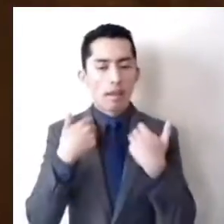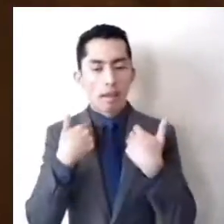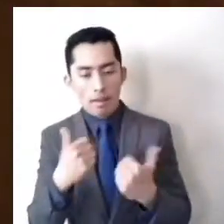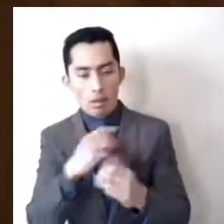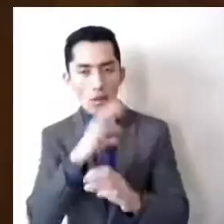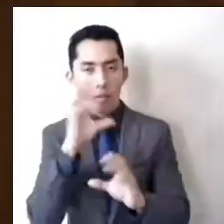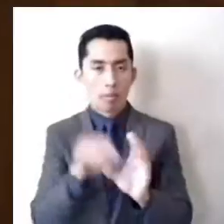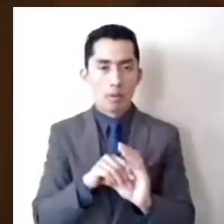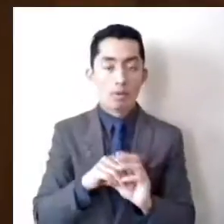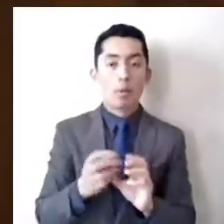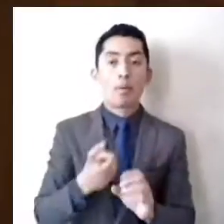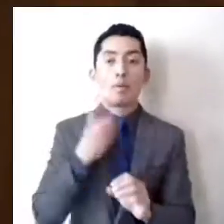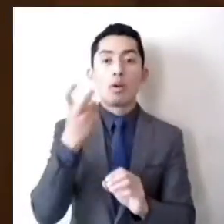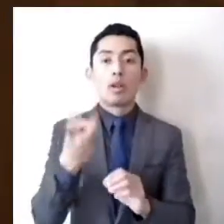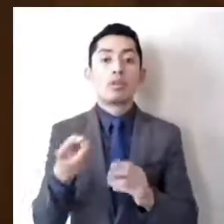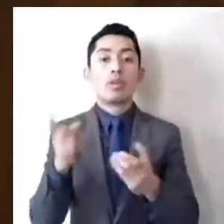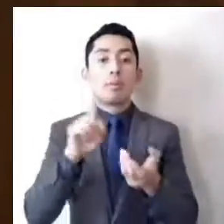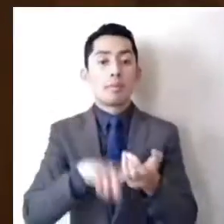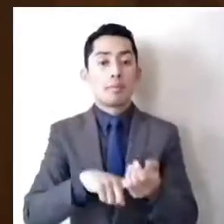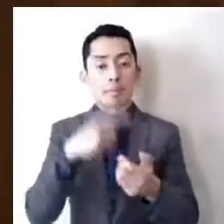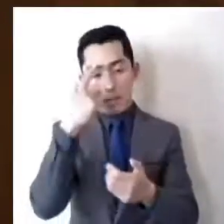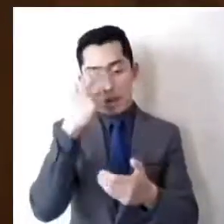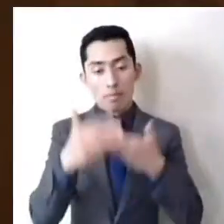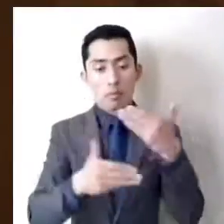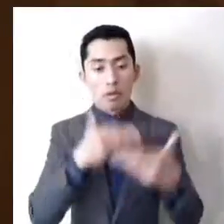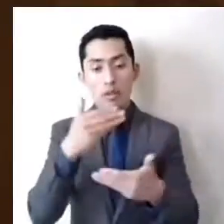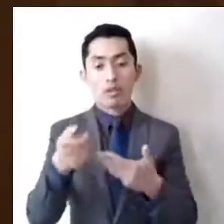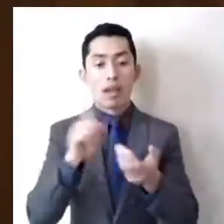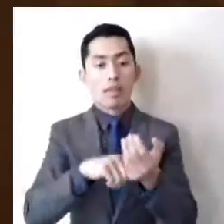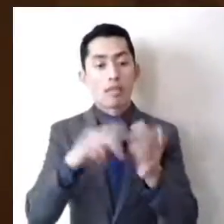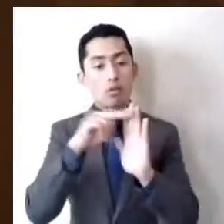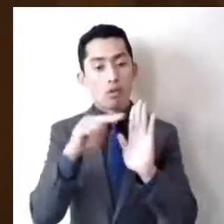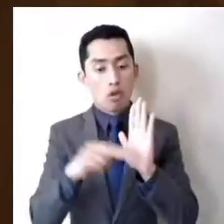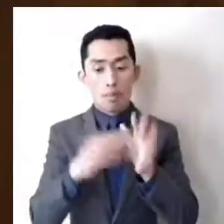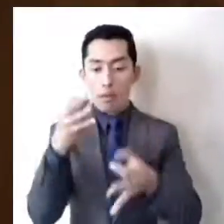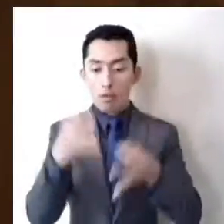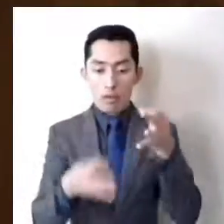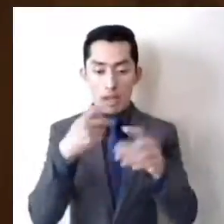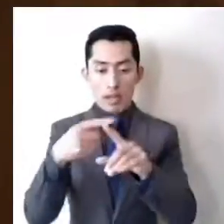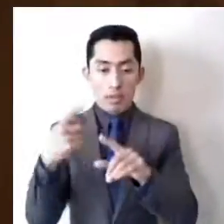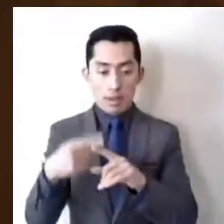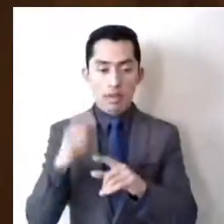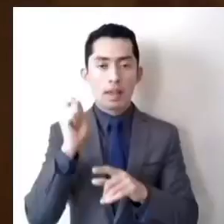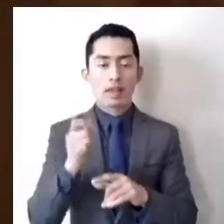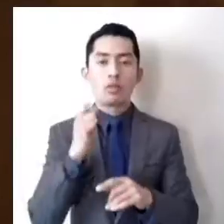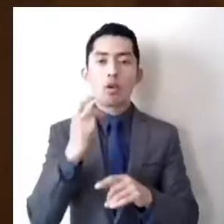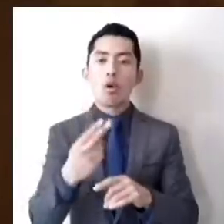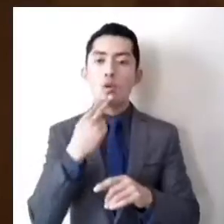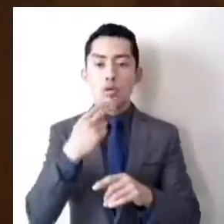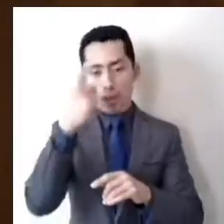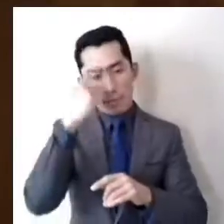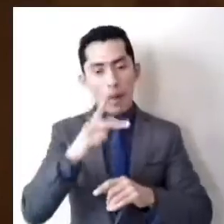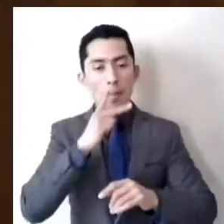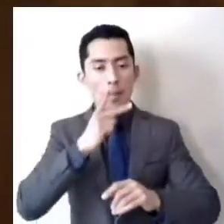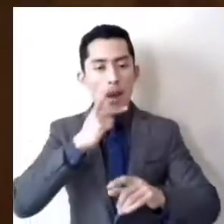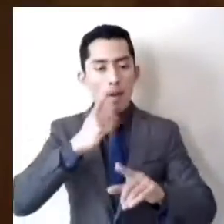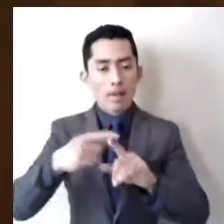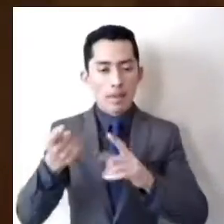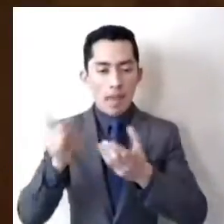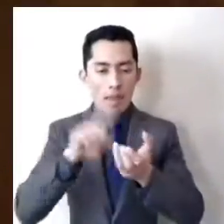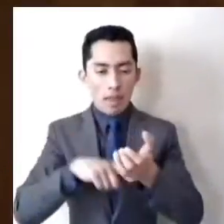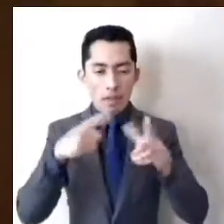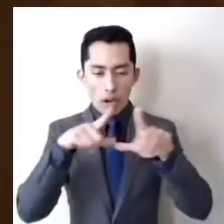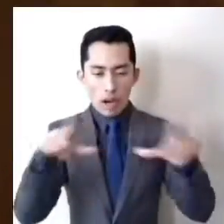en el proceso de creación de las normas jurídicas, el uso correcto de las expresiones gramaticales